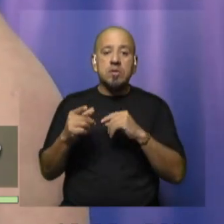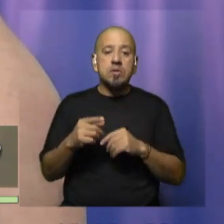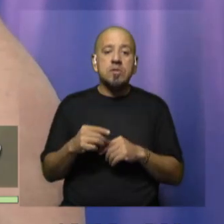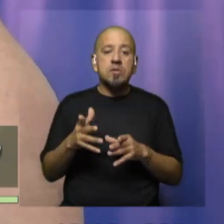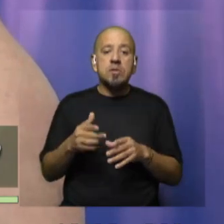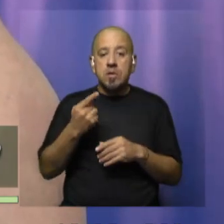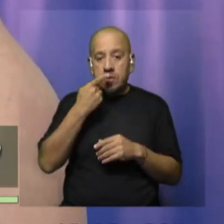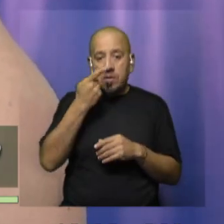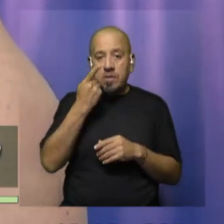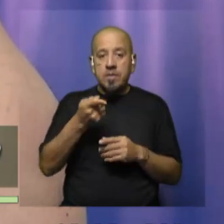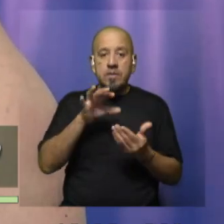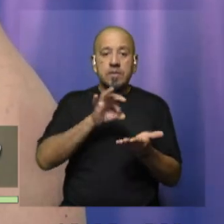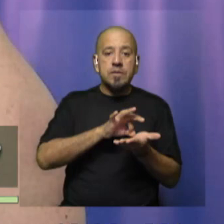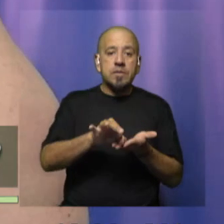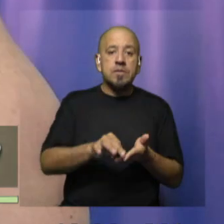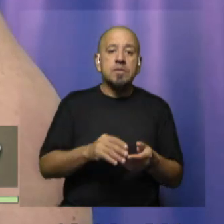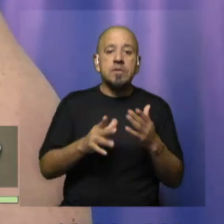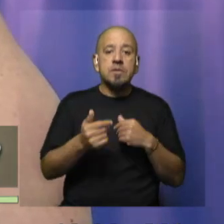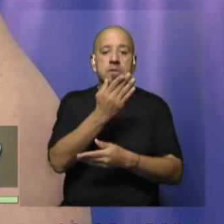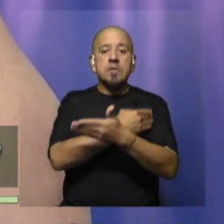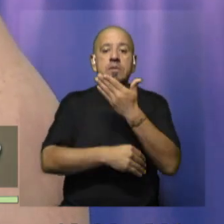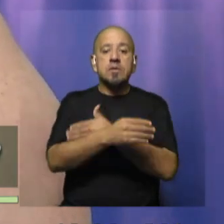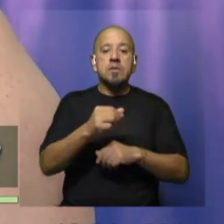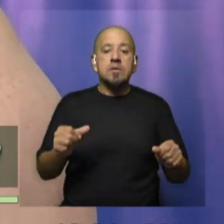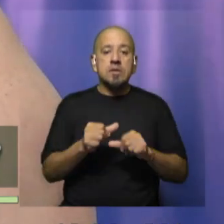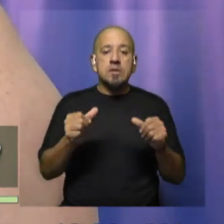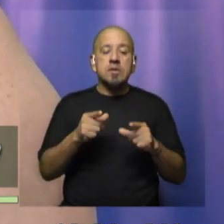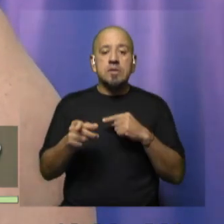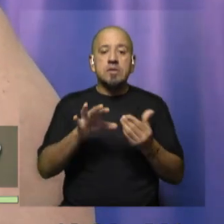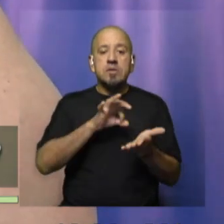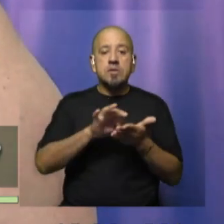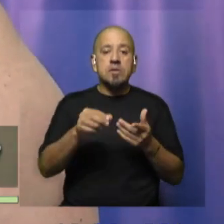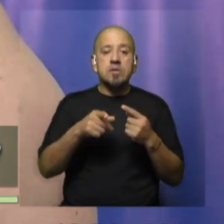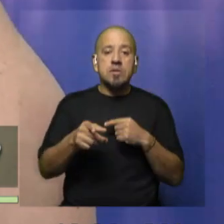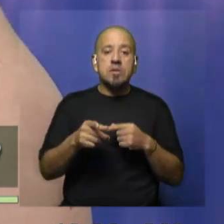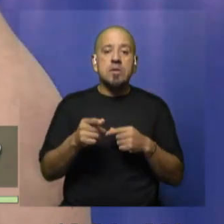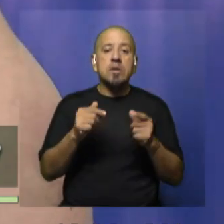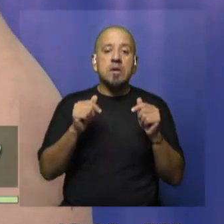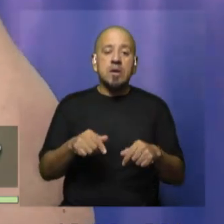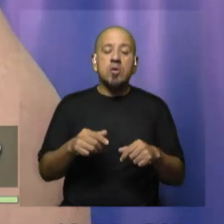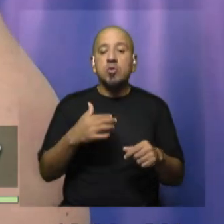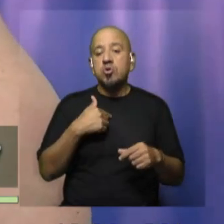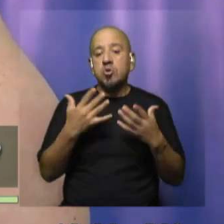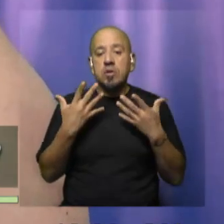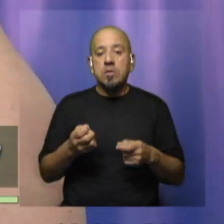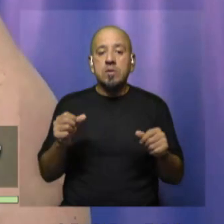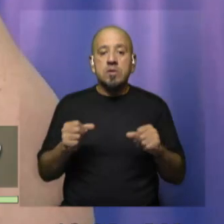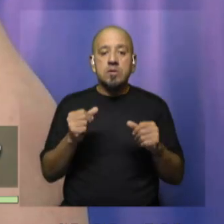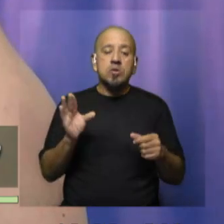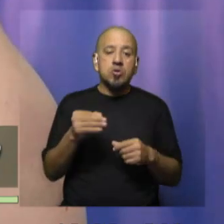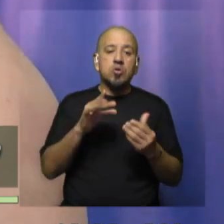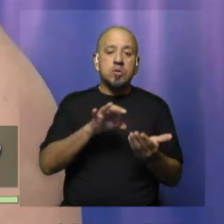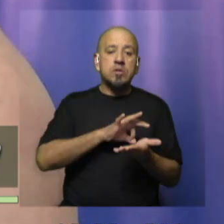tiene interesante este servicio es que muchas veces para la discapacidad se crean servicios específicos con operadoras distintas. Nosotros lo que queremos es que todos los servicios de